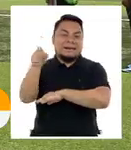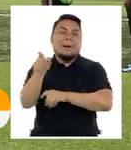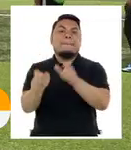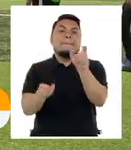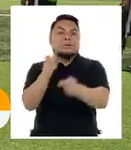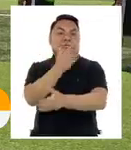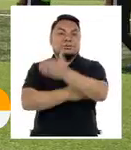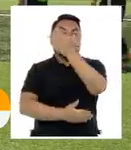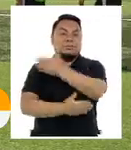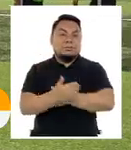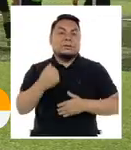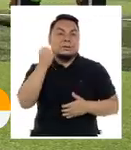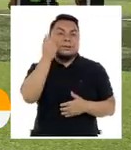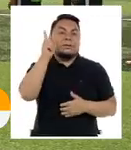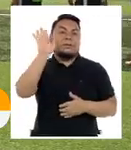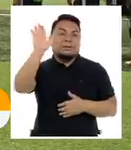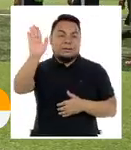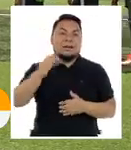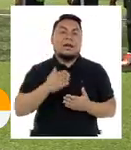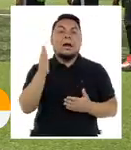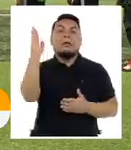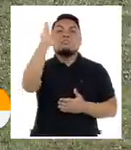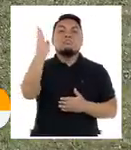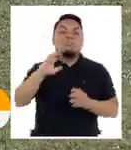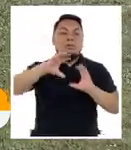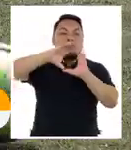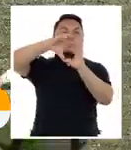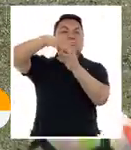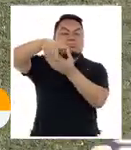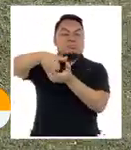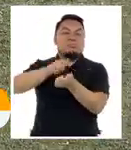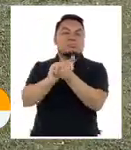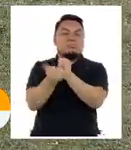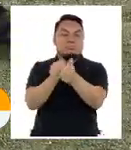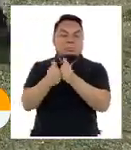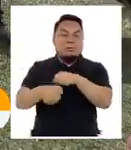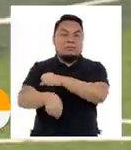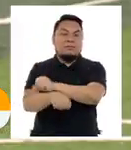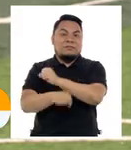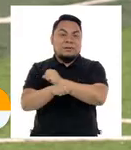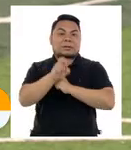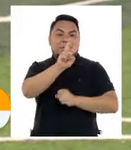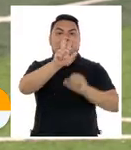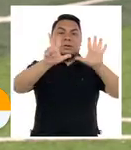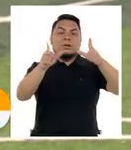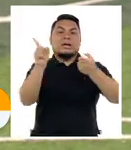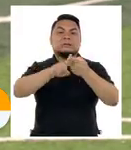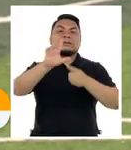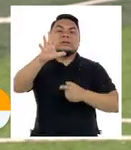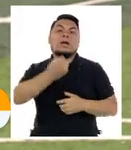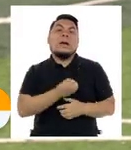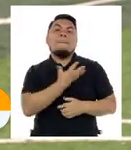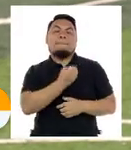de Personas con Discapacidad Intelectual de Brasil al Mundial de Fuxal que va a ser el del 28 al 5 de mayo